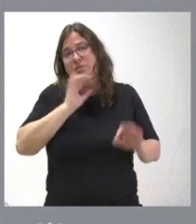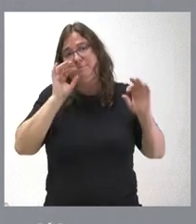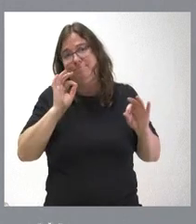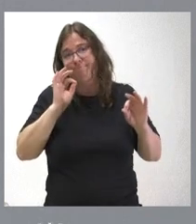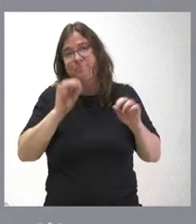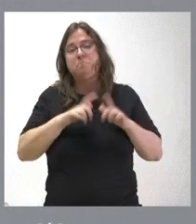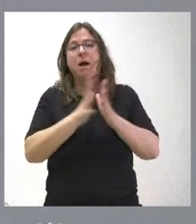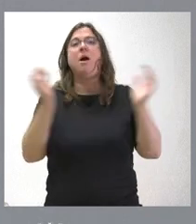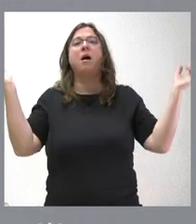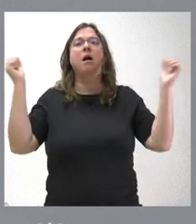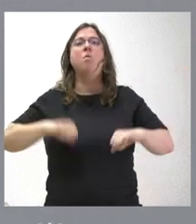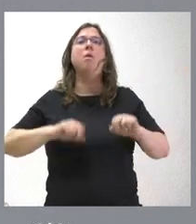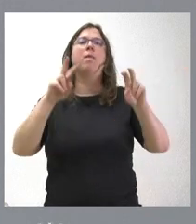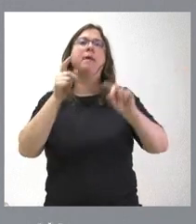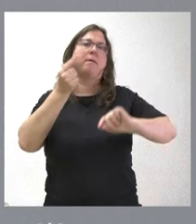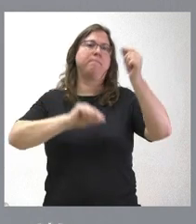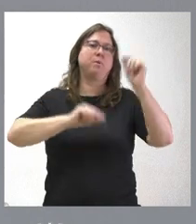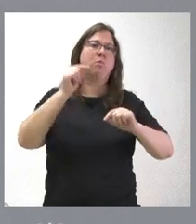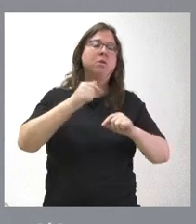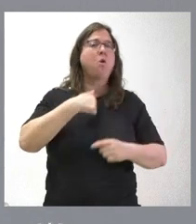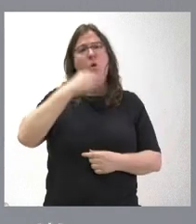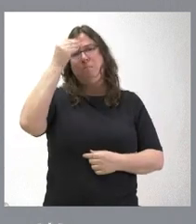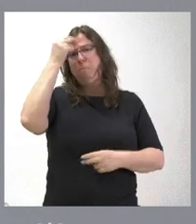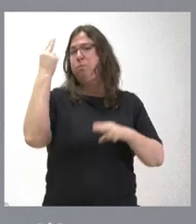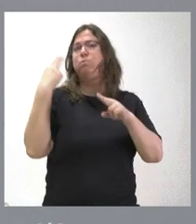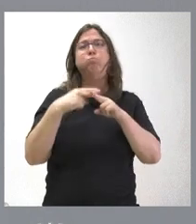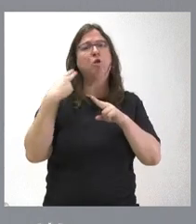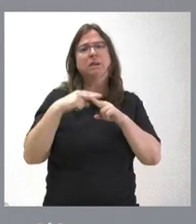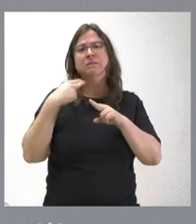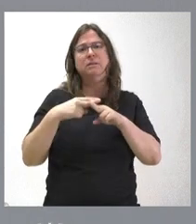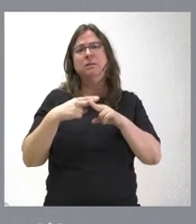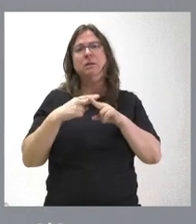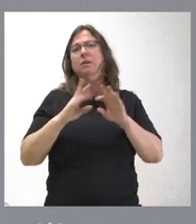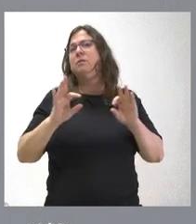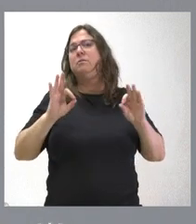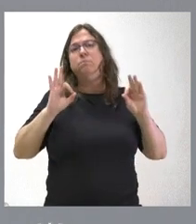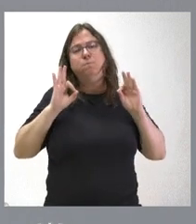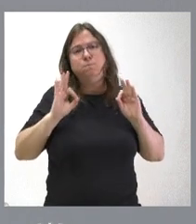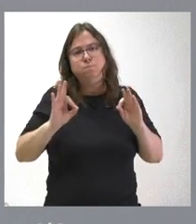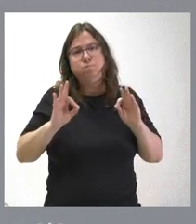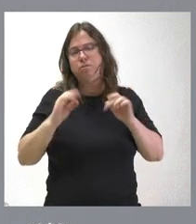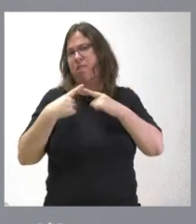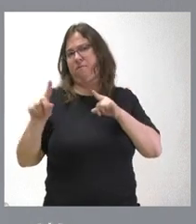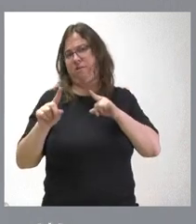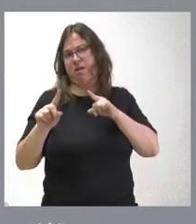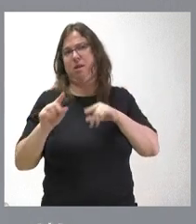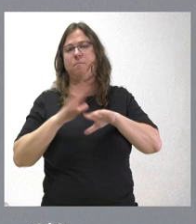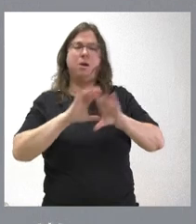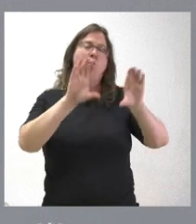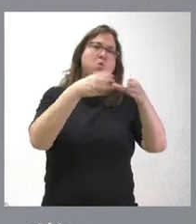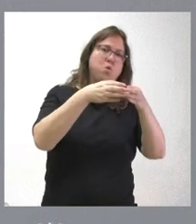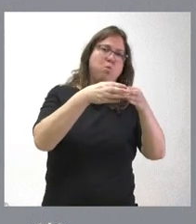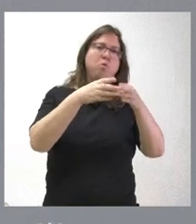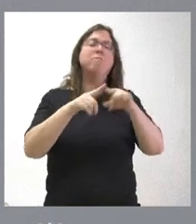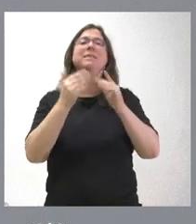hubiera un amplio consenso en torno al presupuesto. Pero también entiendo que en política siempre hay posiciones muy diferentes y muy distanciadas entre los grupos y